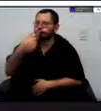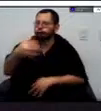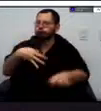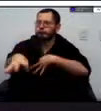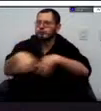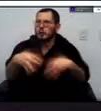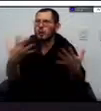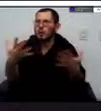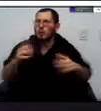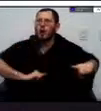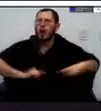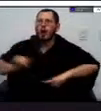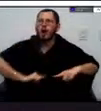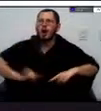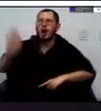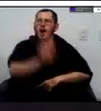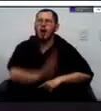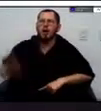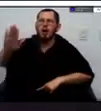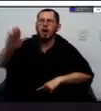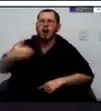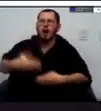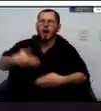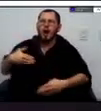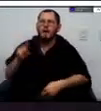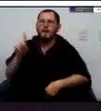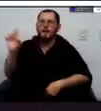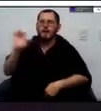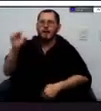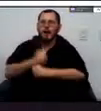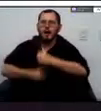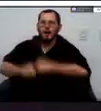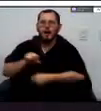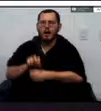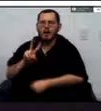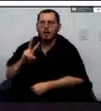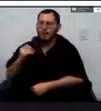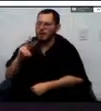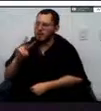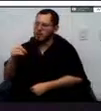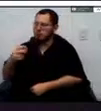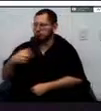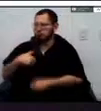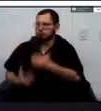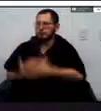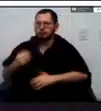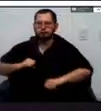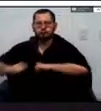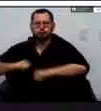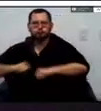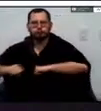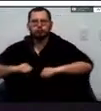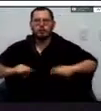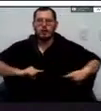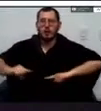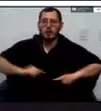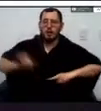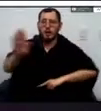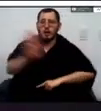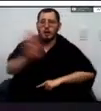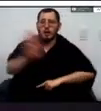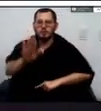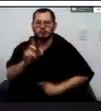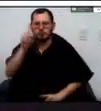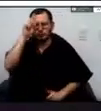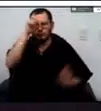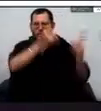departamental desde el primero de enero de 2020 digamos que nosotros estuvimos enero en una